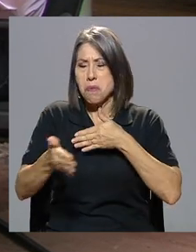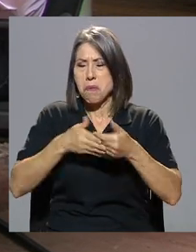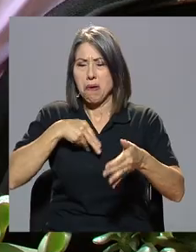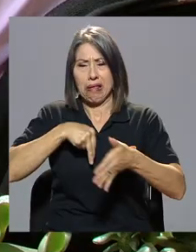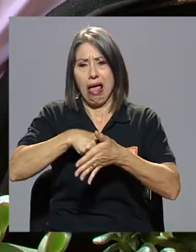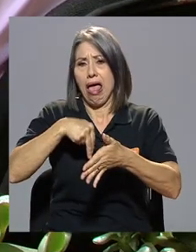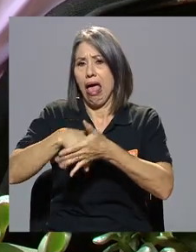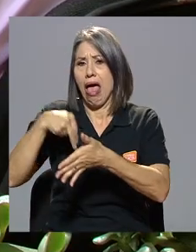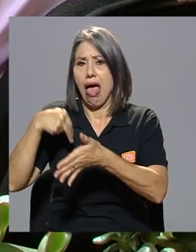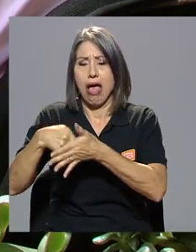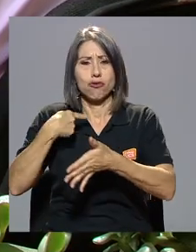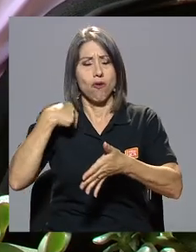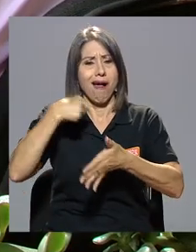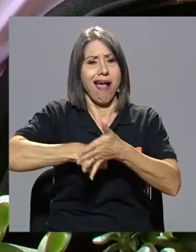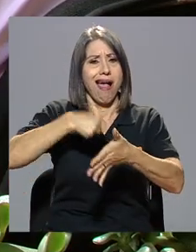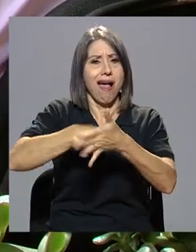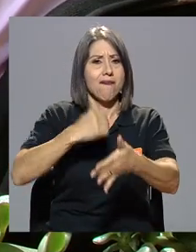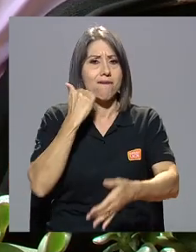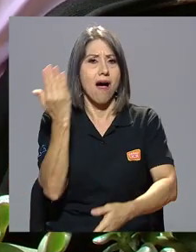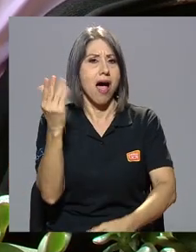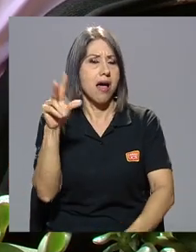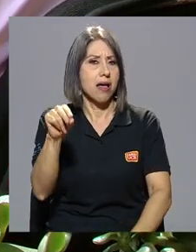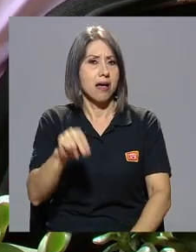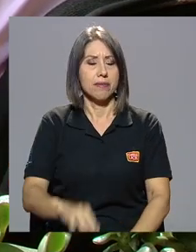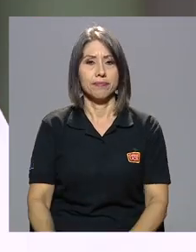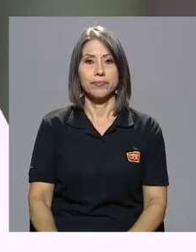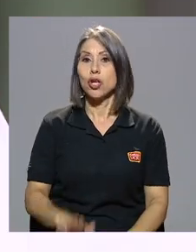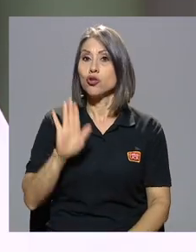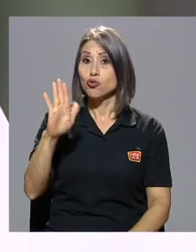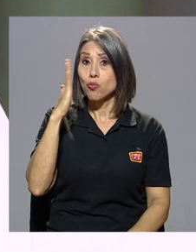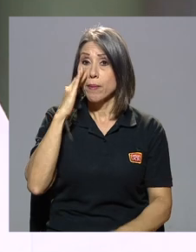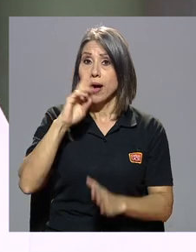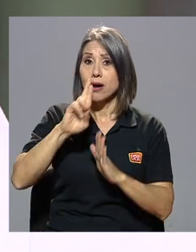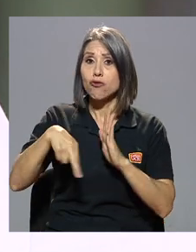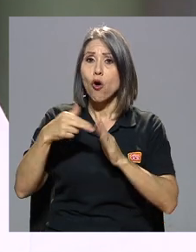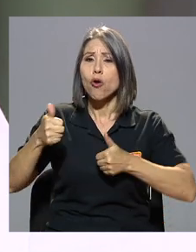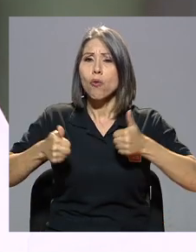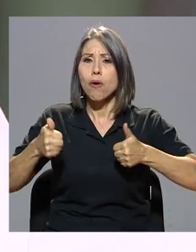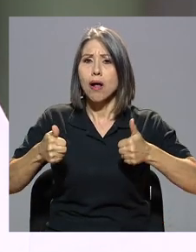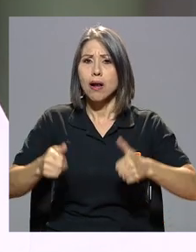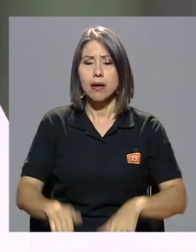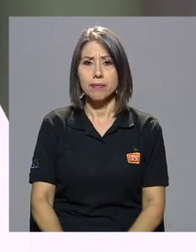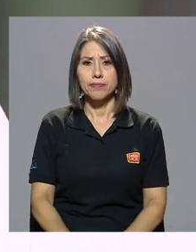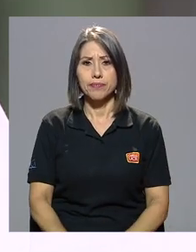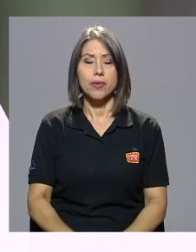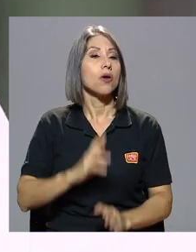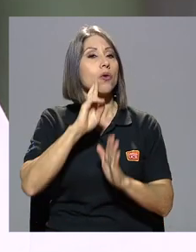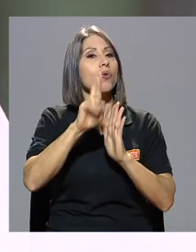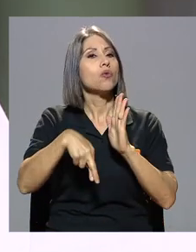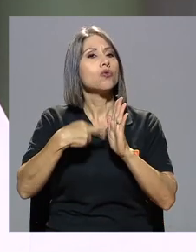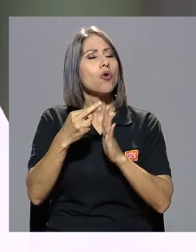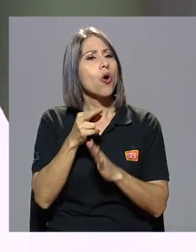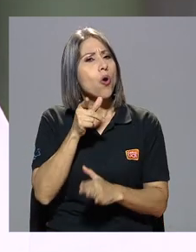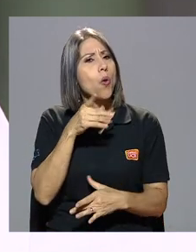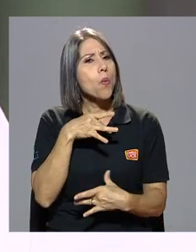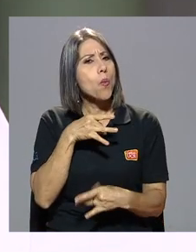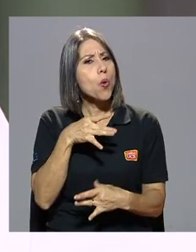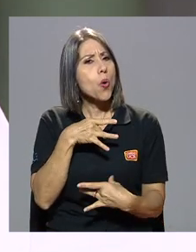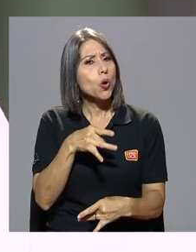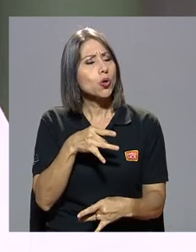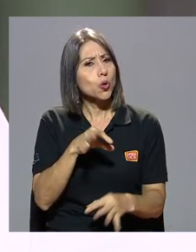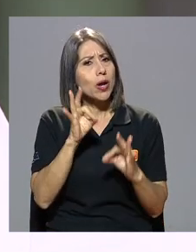viento y marea y bajo cualquier circunstancia. No fue fácil. ¿Qué rol jugaba su mamá? Un rol muy